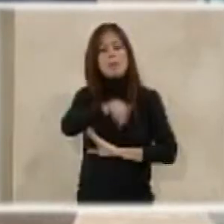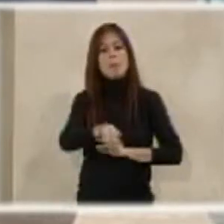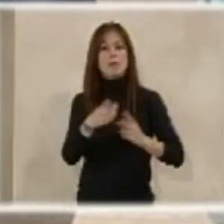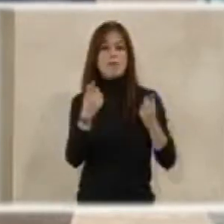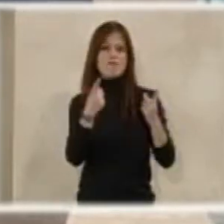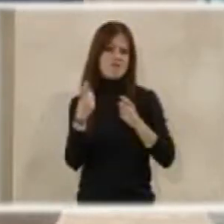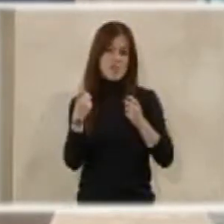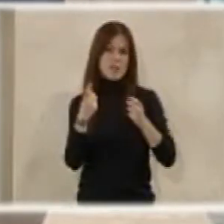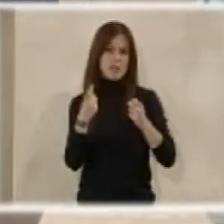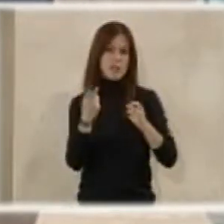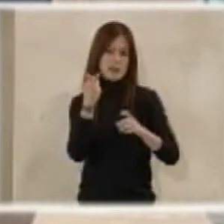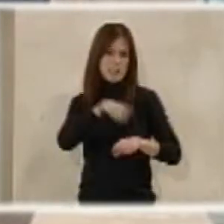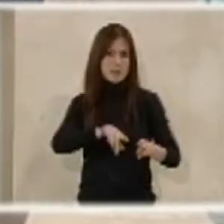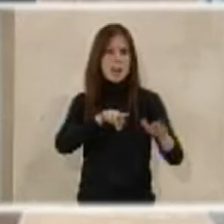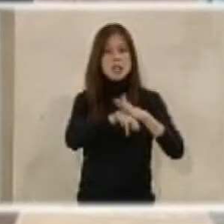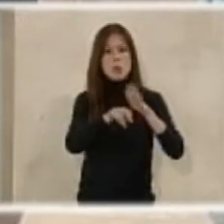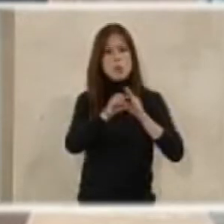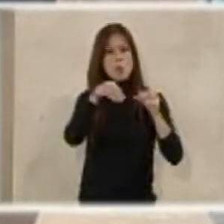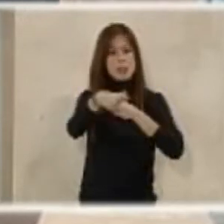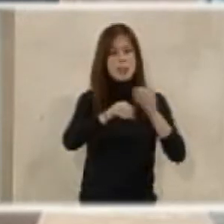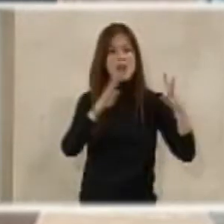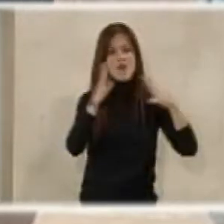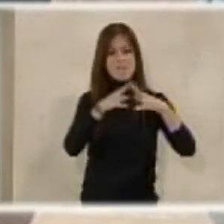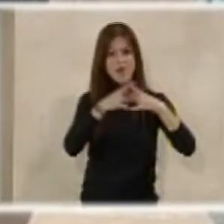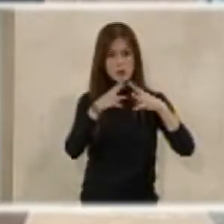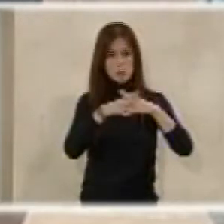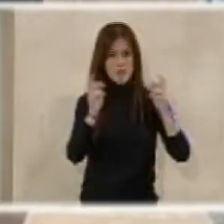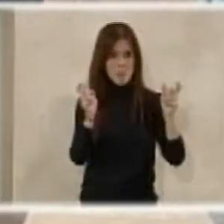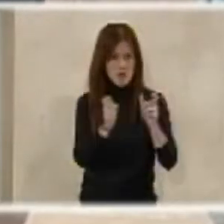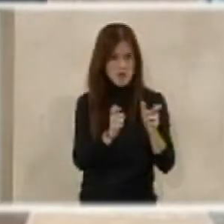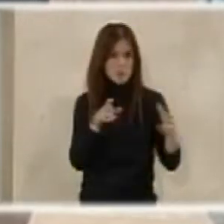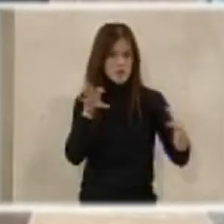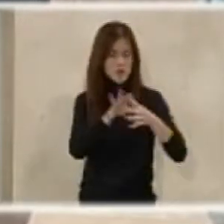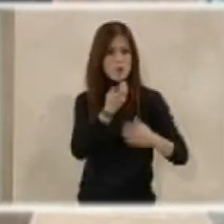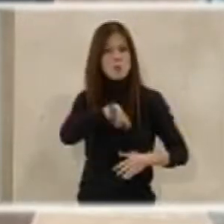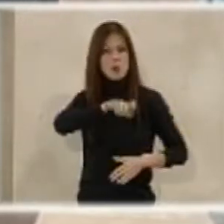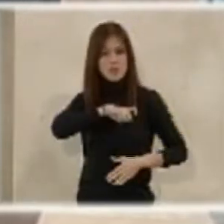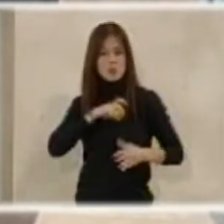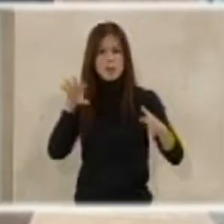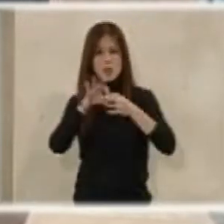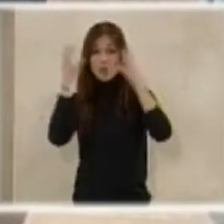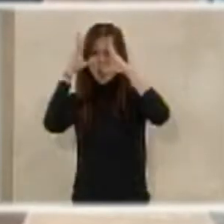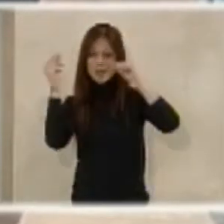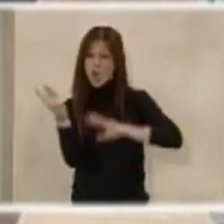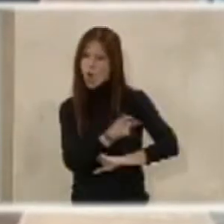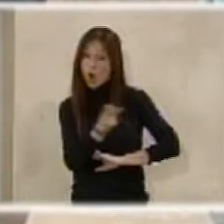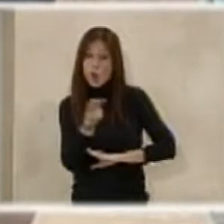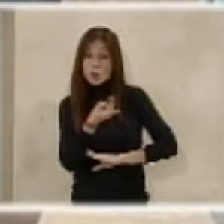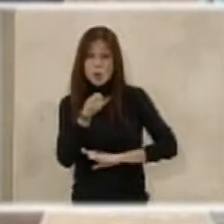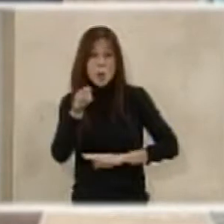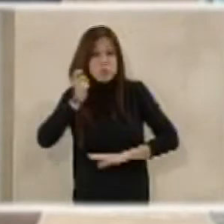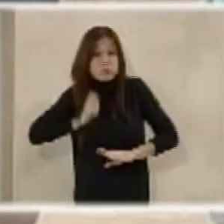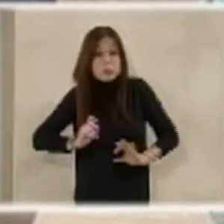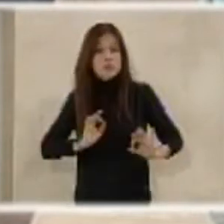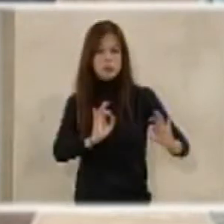notable en sus medios materiales y en la infraestructura que necesita la policía y la Guardia Civil, cuerpos altamente profesionalizados,